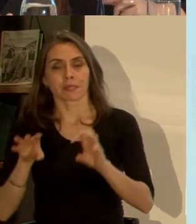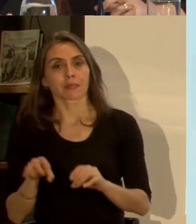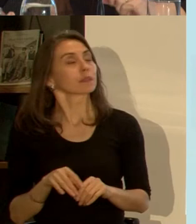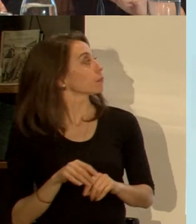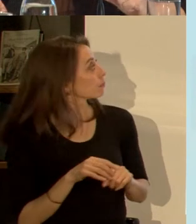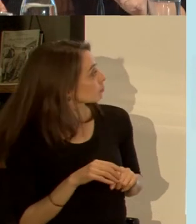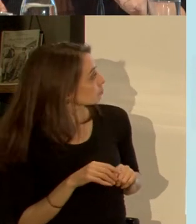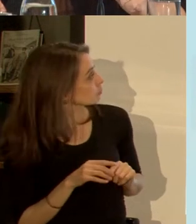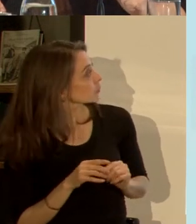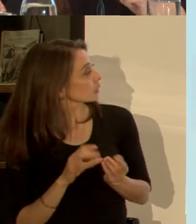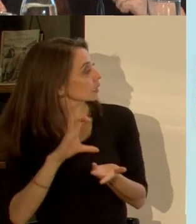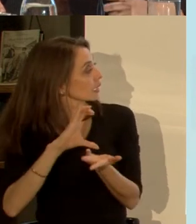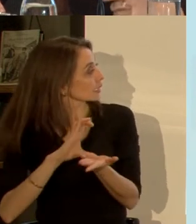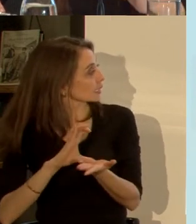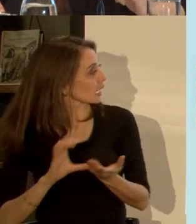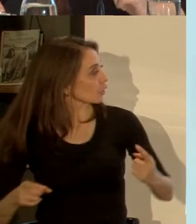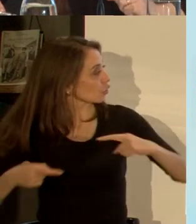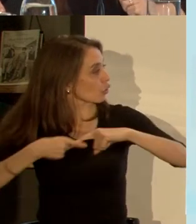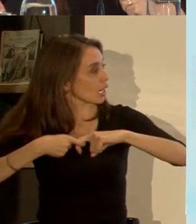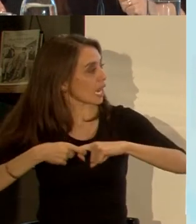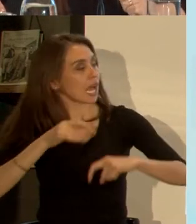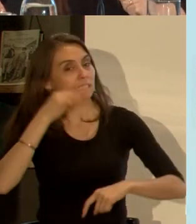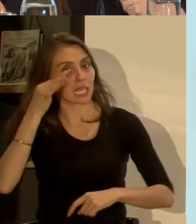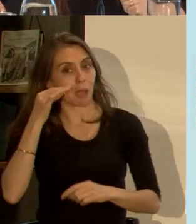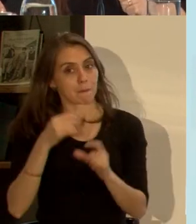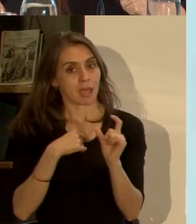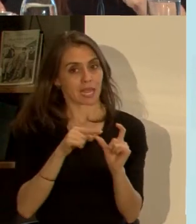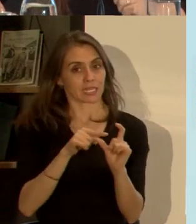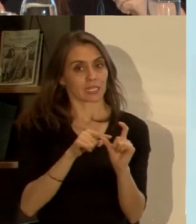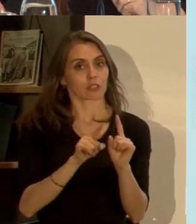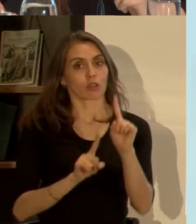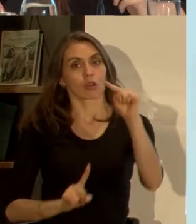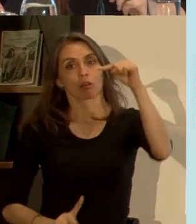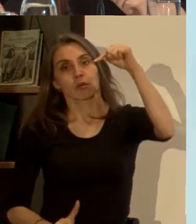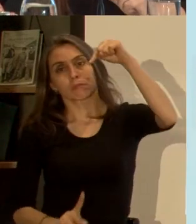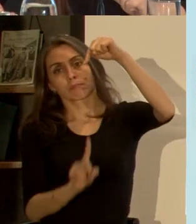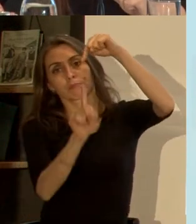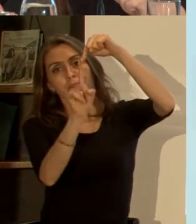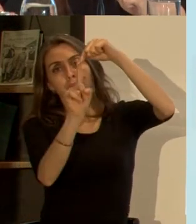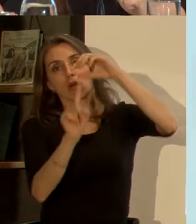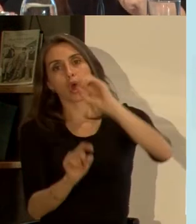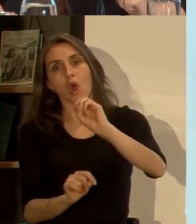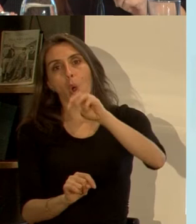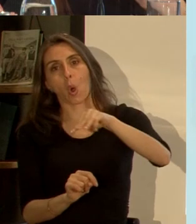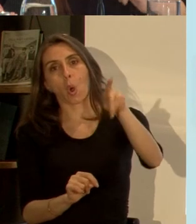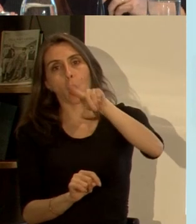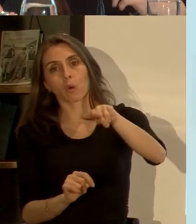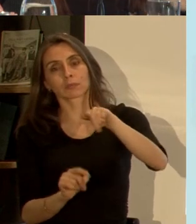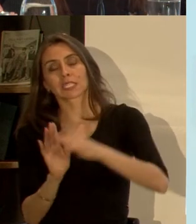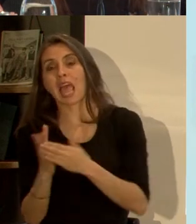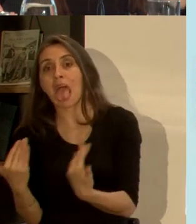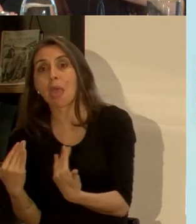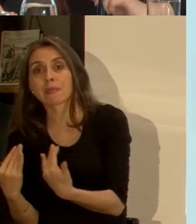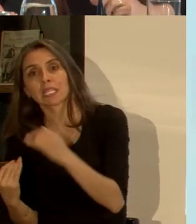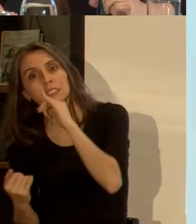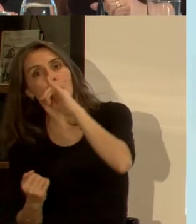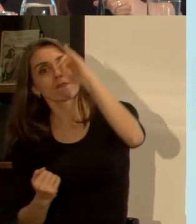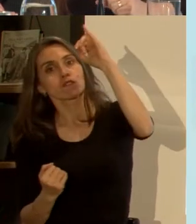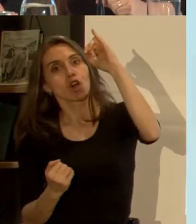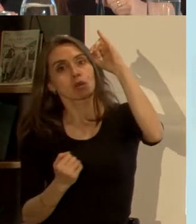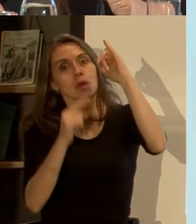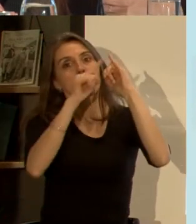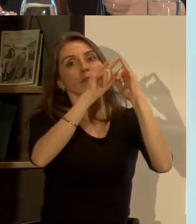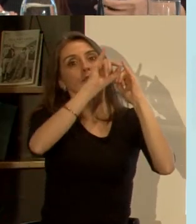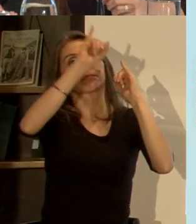el centro enlace está ahí en amarillo yo informo hacia el punto focal de la OMS cuando ocurre una emergencia y la